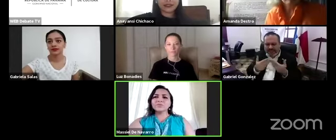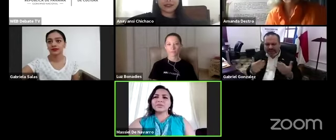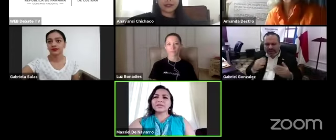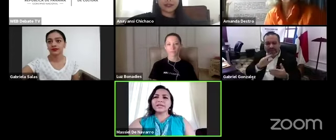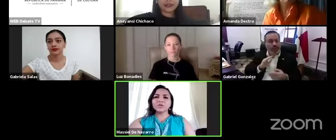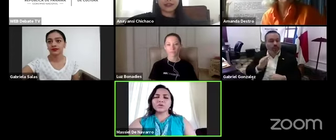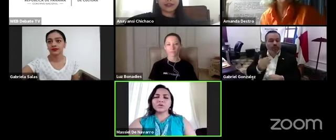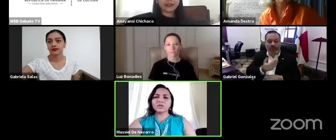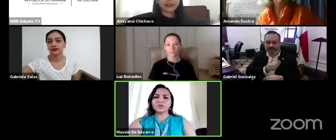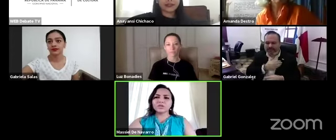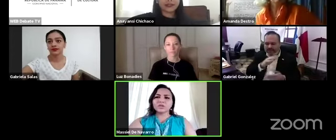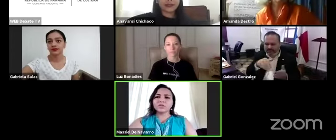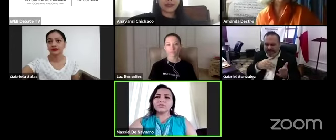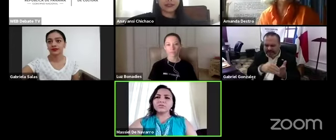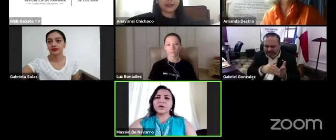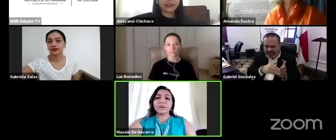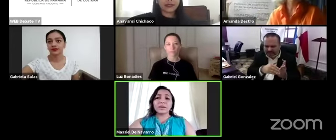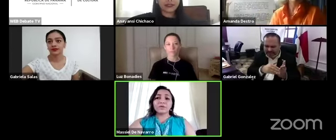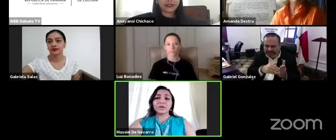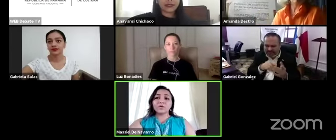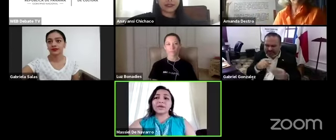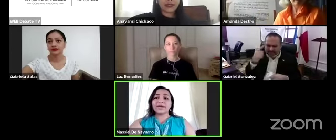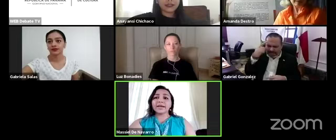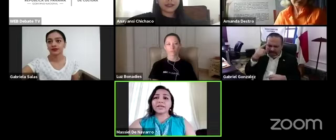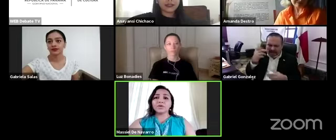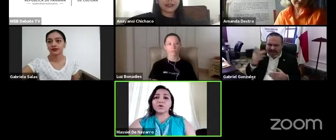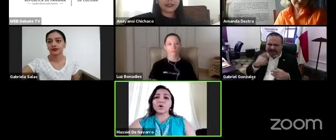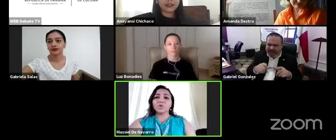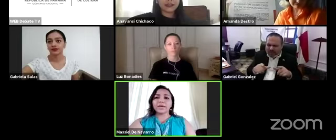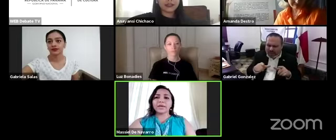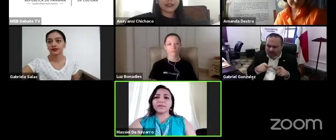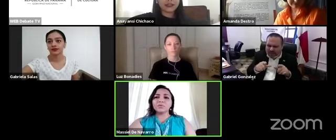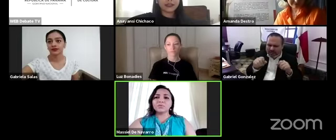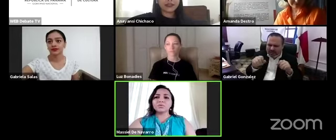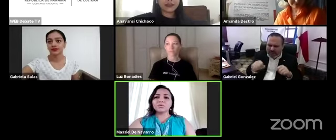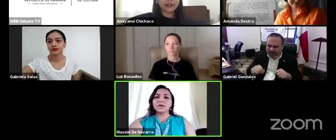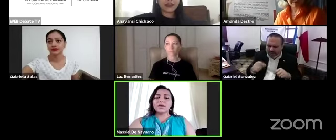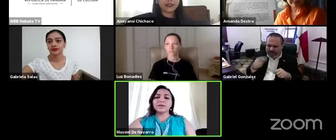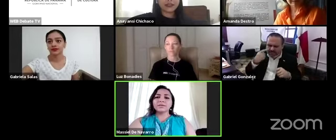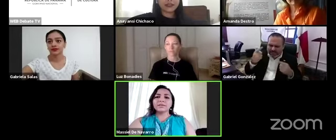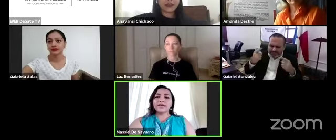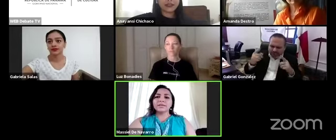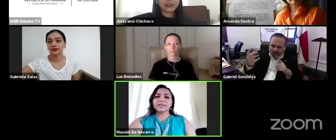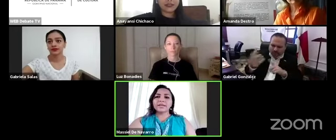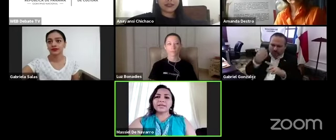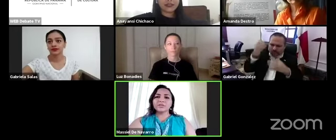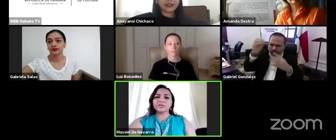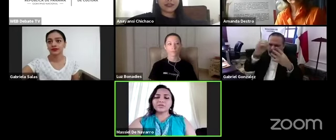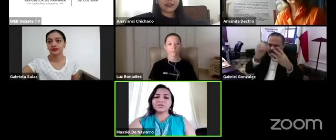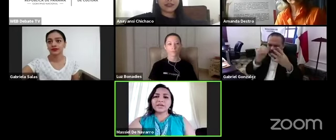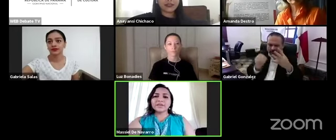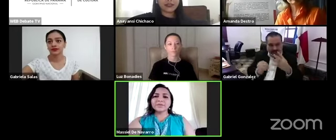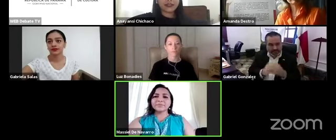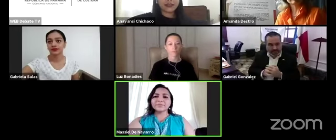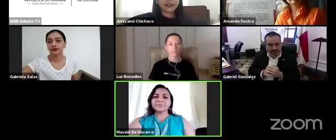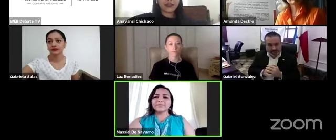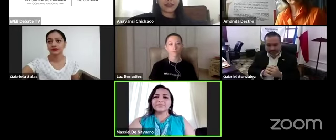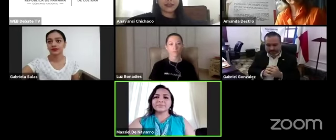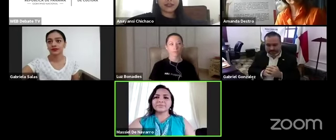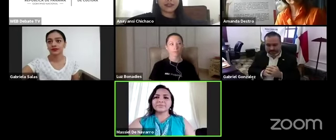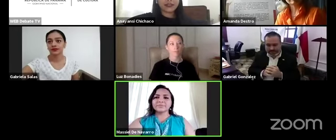tenemos dentro de nuestros centros para poder lograr estos objetivos de integración social.